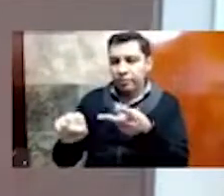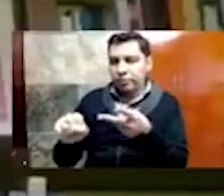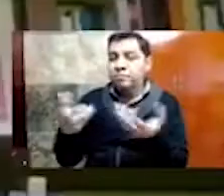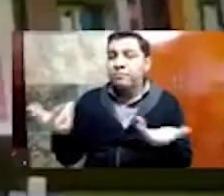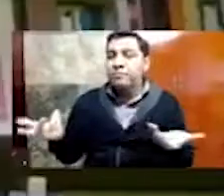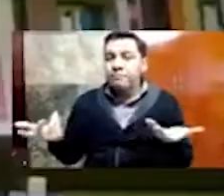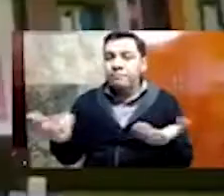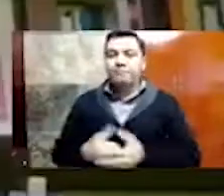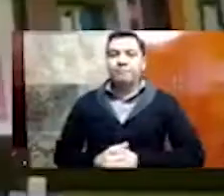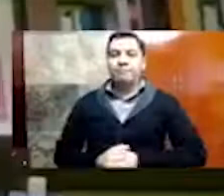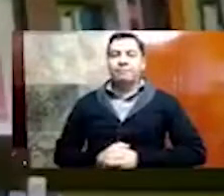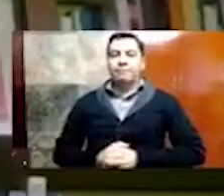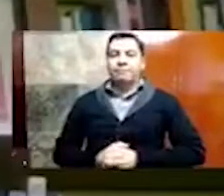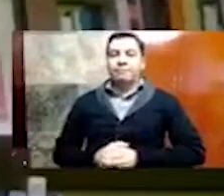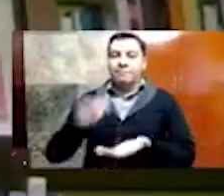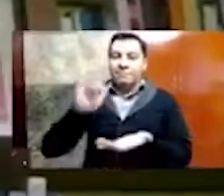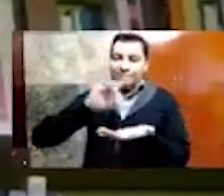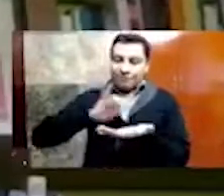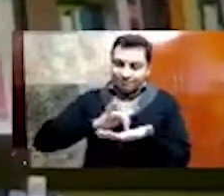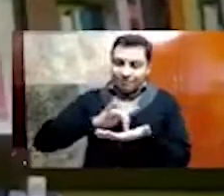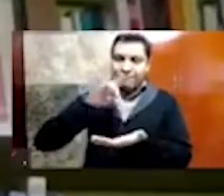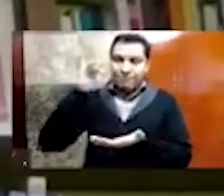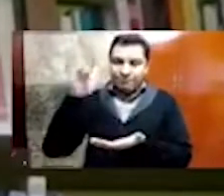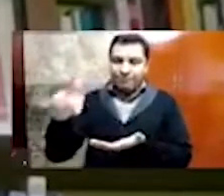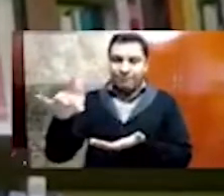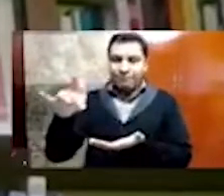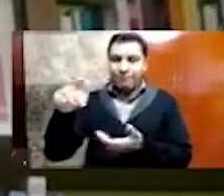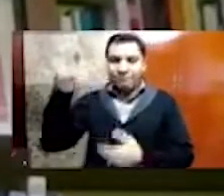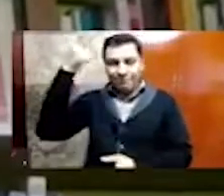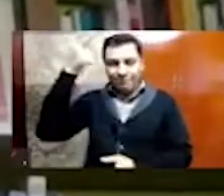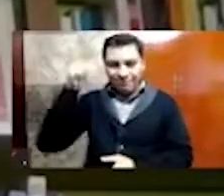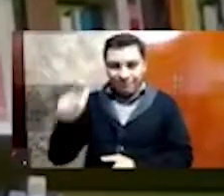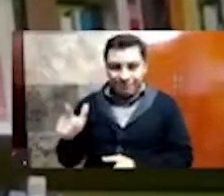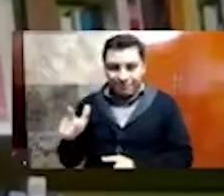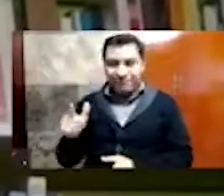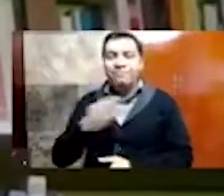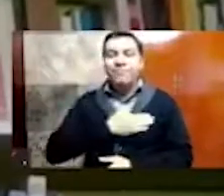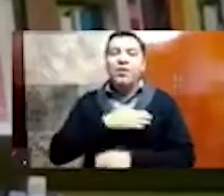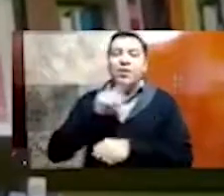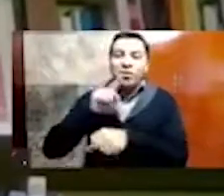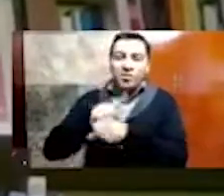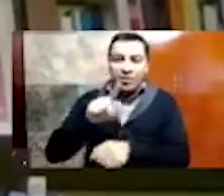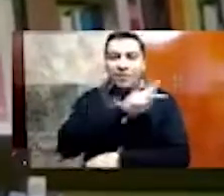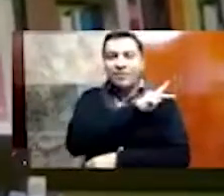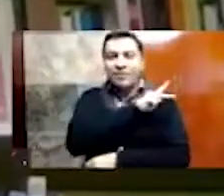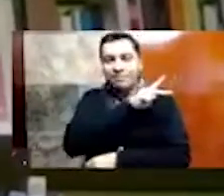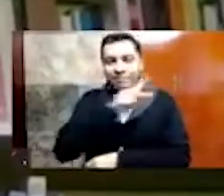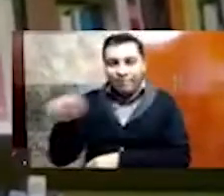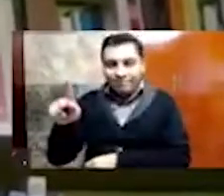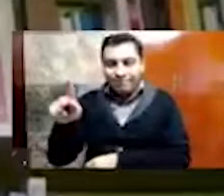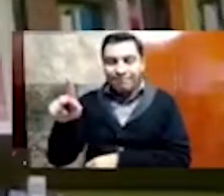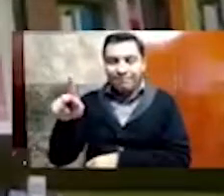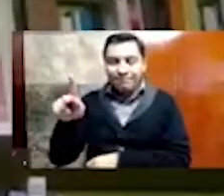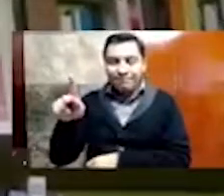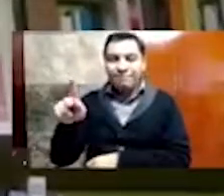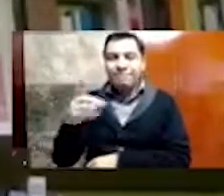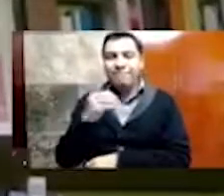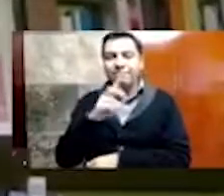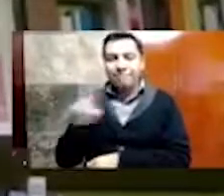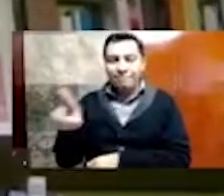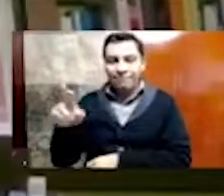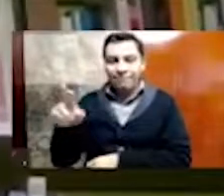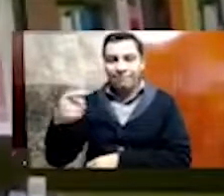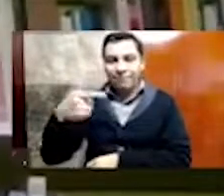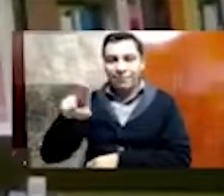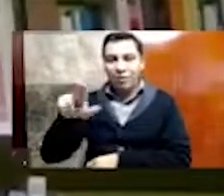Gracias, pues este, gracias Lilia, pues buenos días a todos, a la doctora Guadalupe Valencia, al